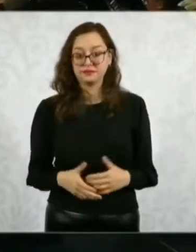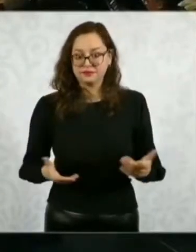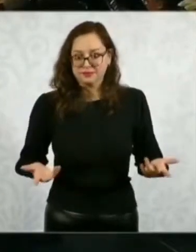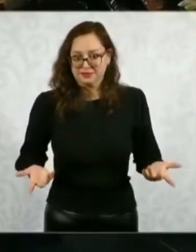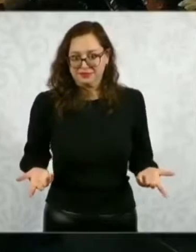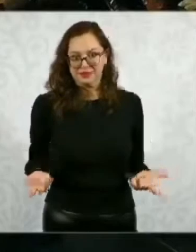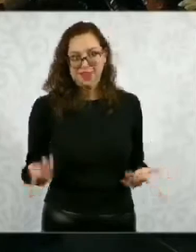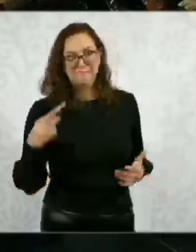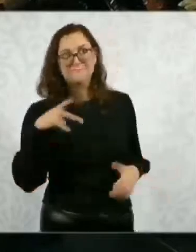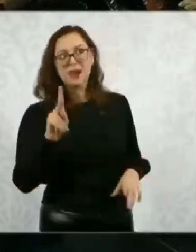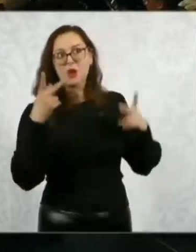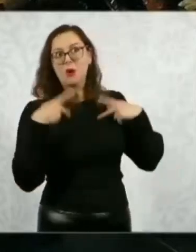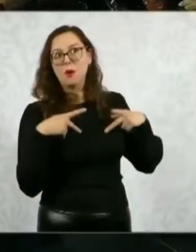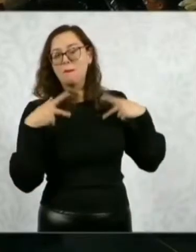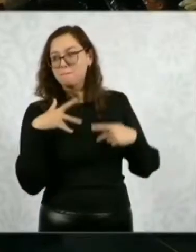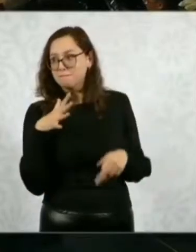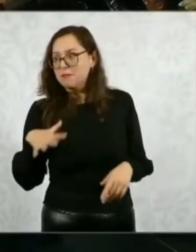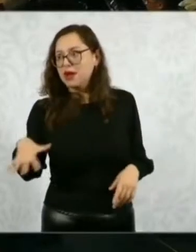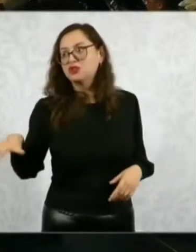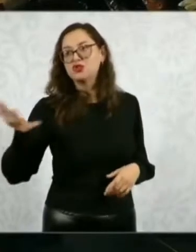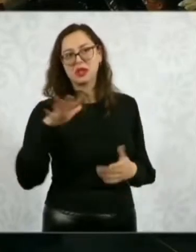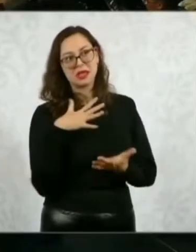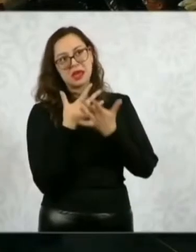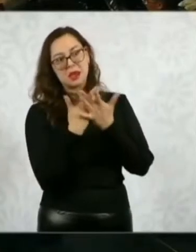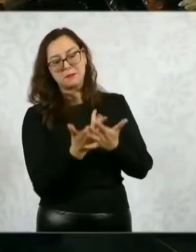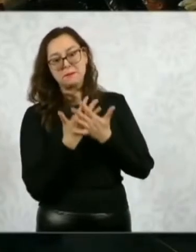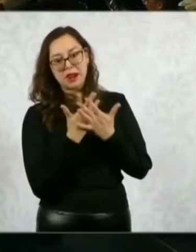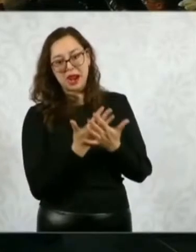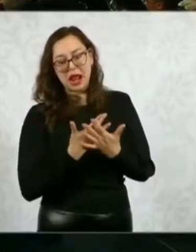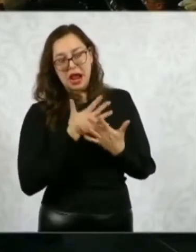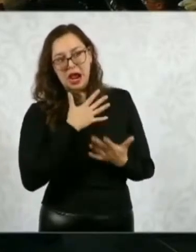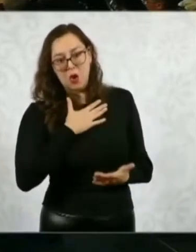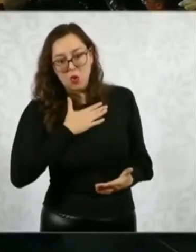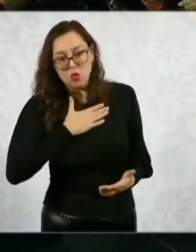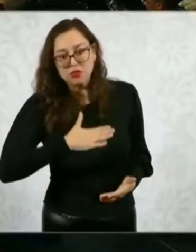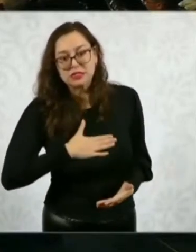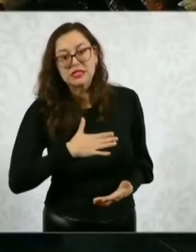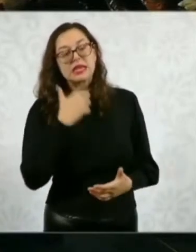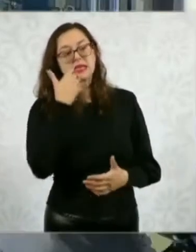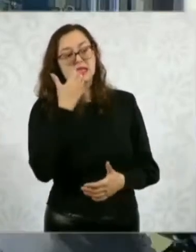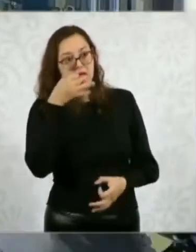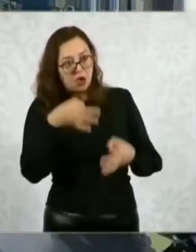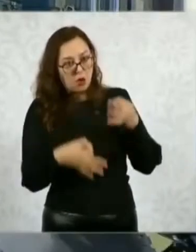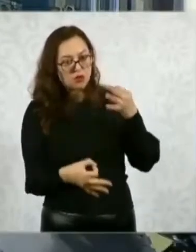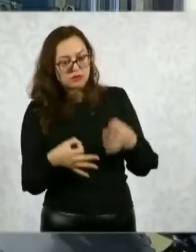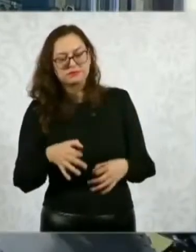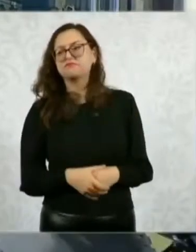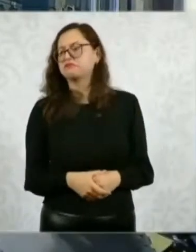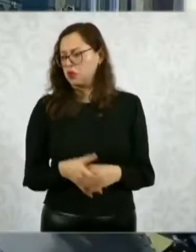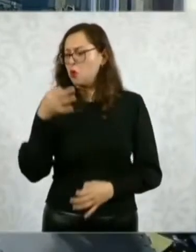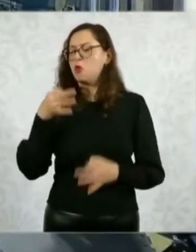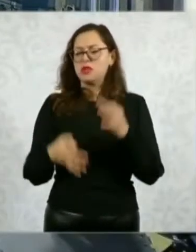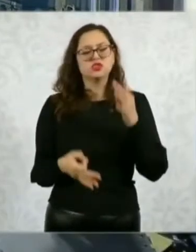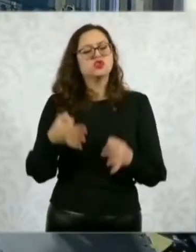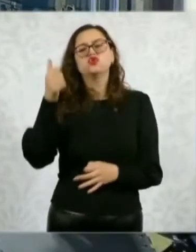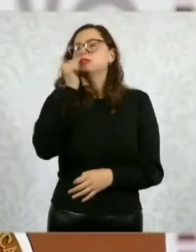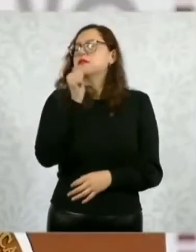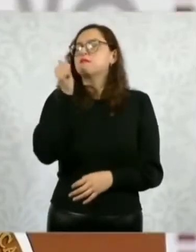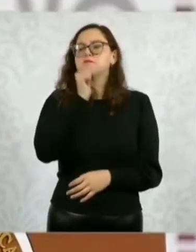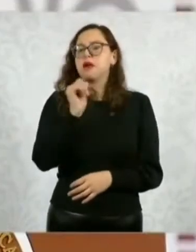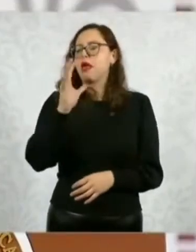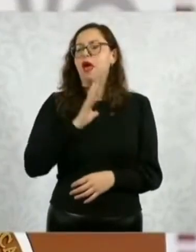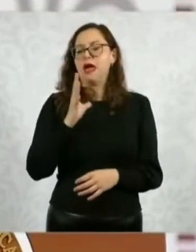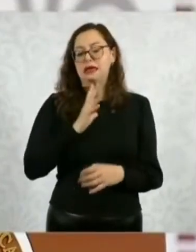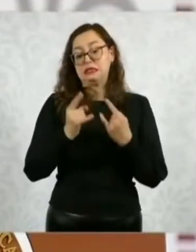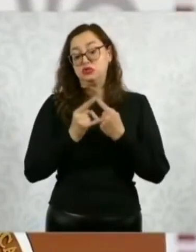justicia, que insiste en este juicio a los expresidentes? Pues la historia juzga a las personas, la